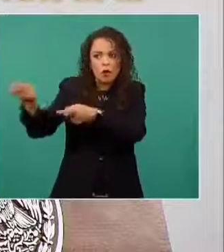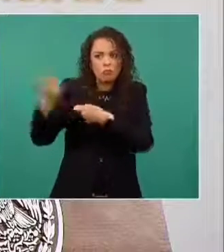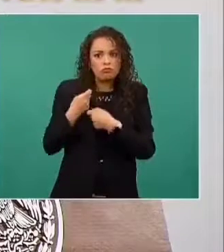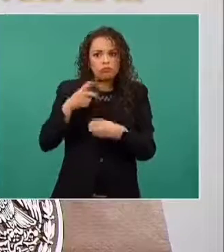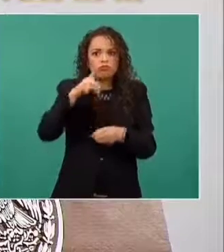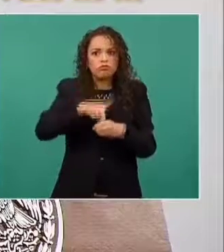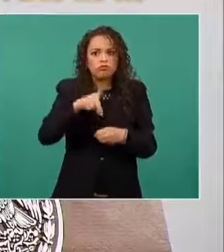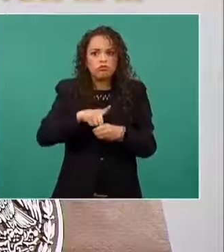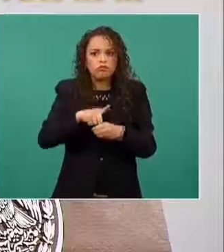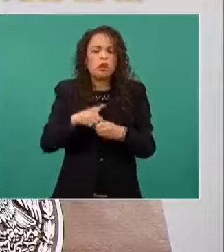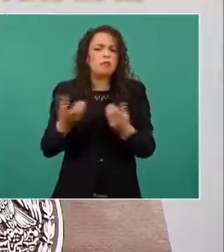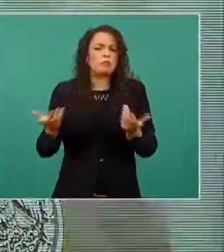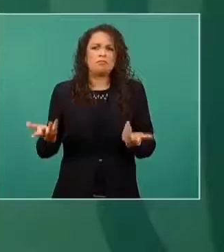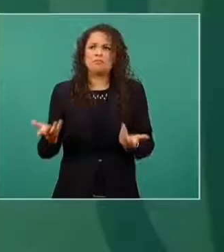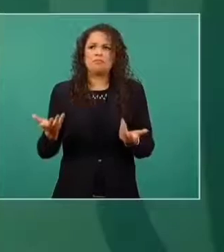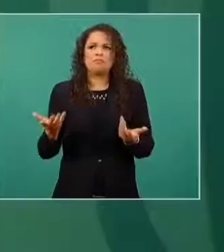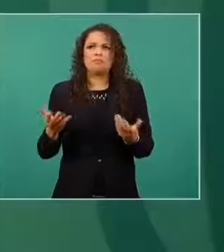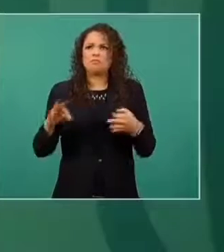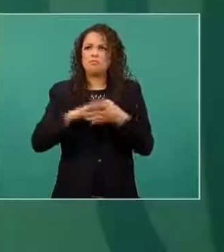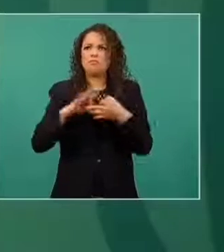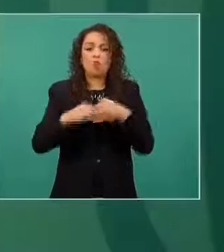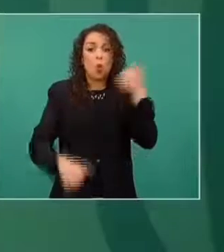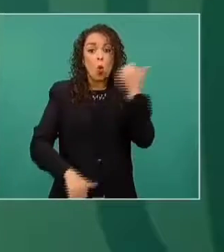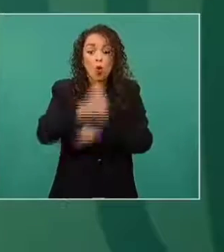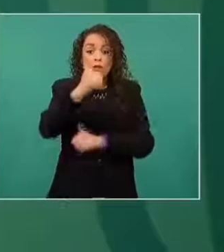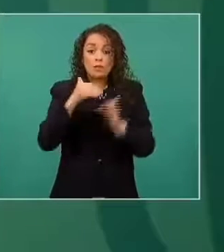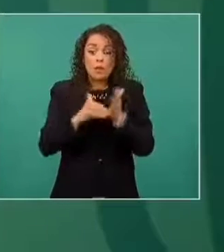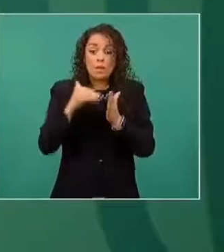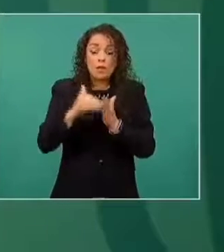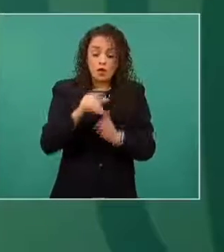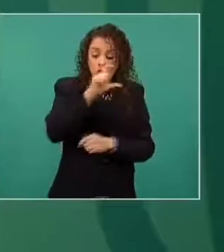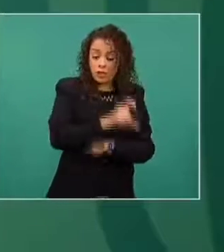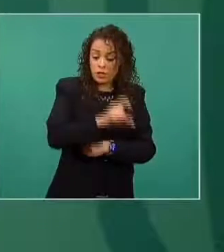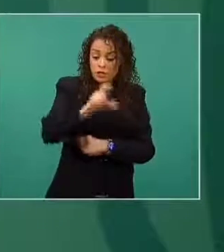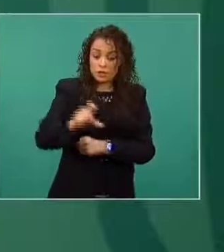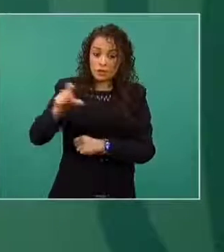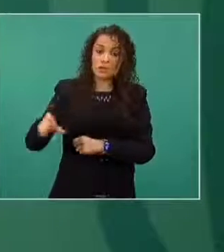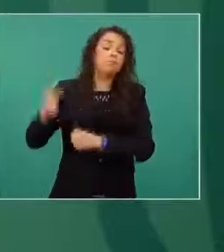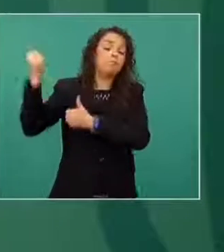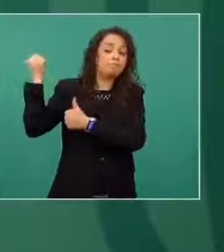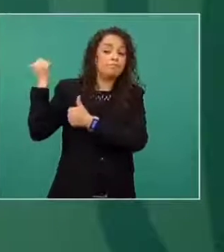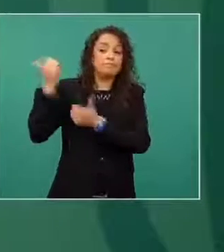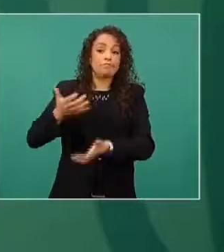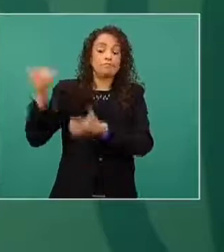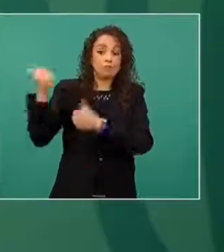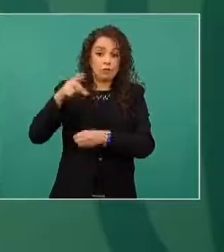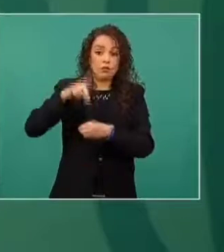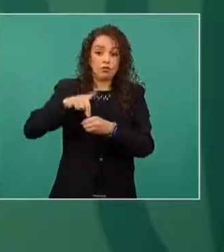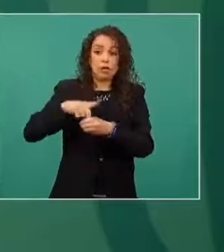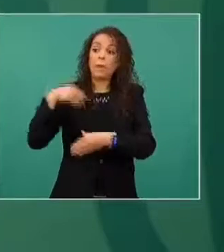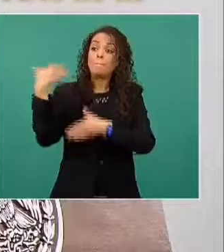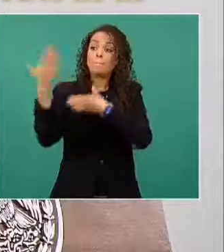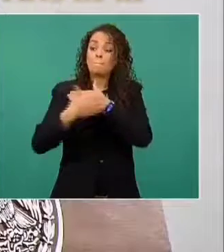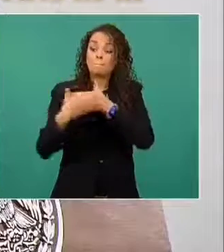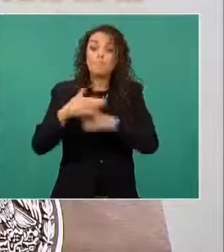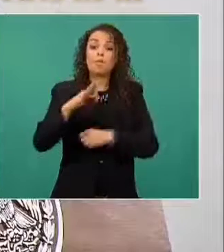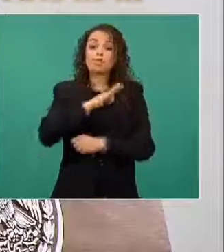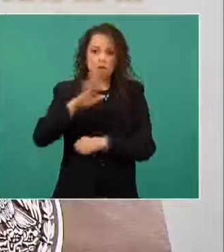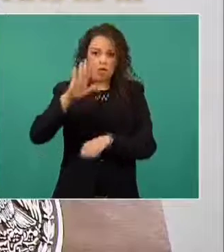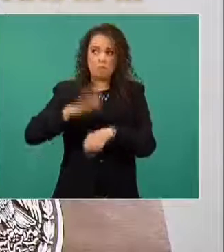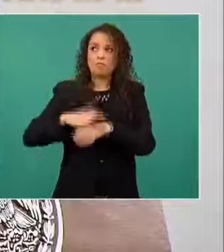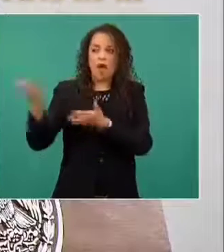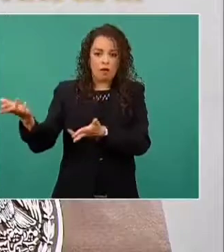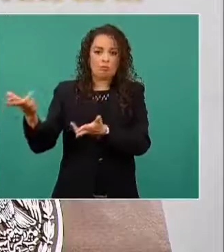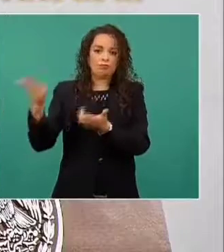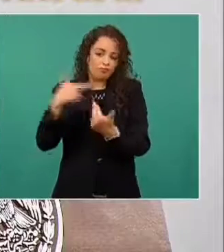momento casi 11 millones de dosis de vacunas. Posiblemente nos dará otro donativo. También lo ha